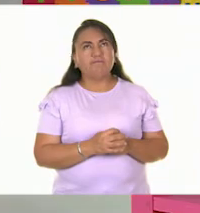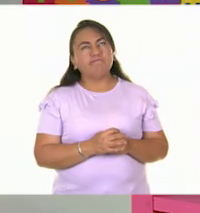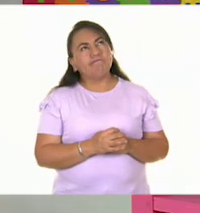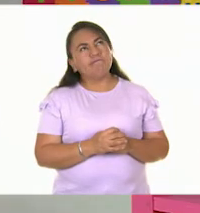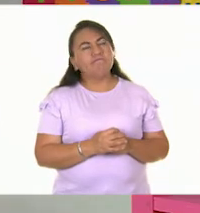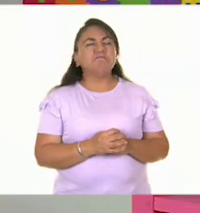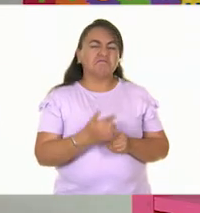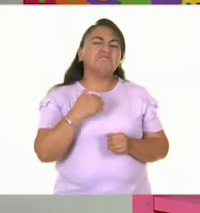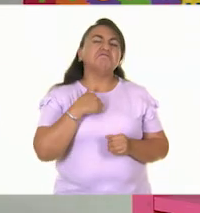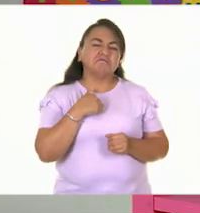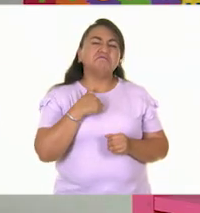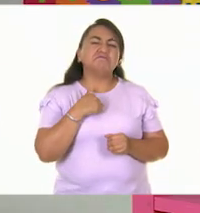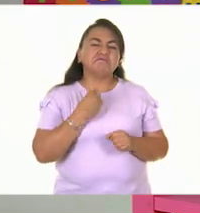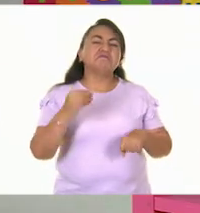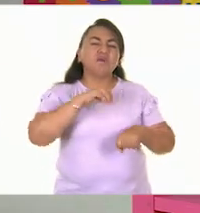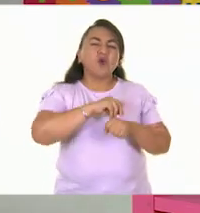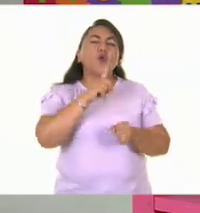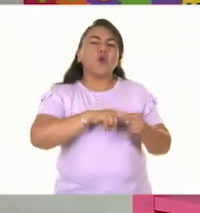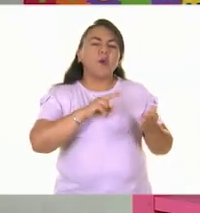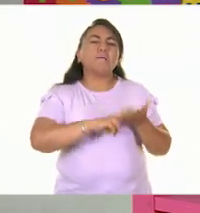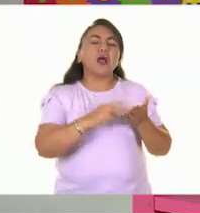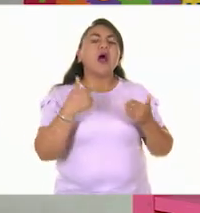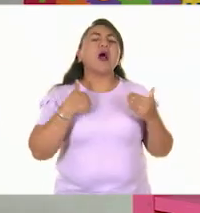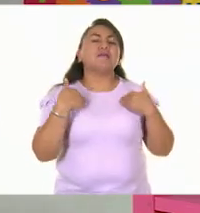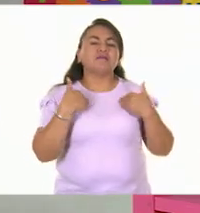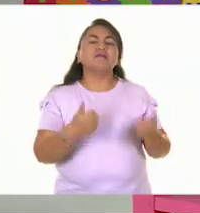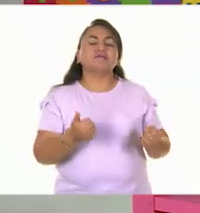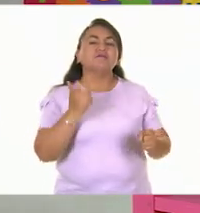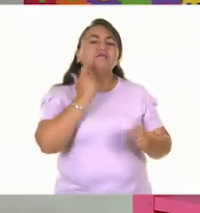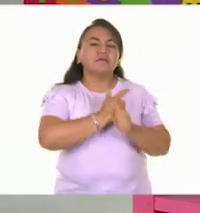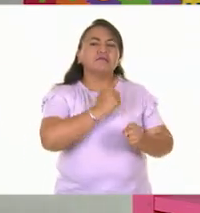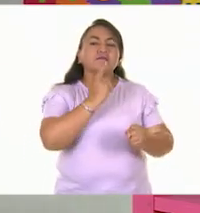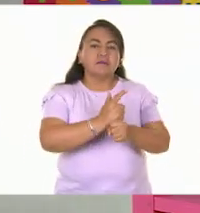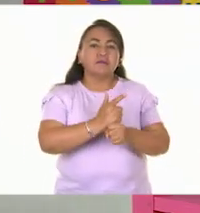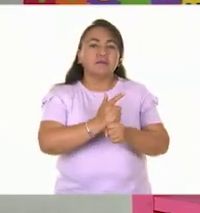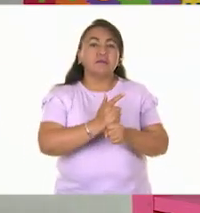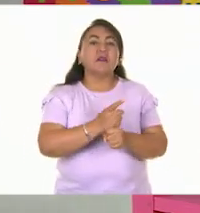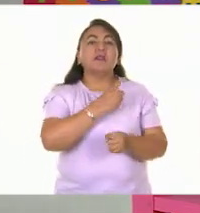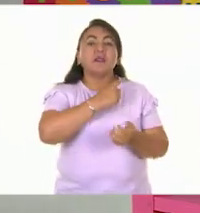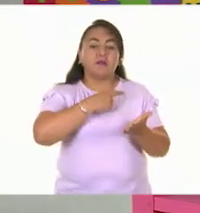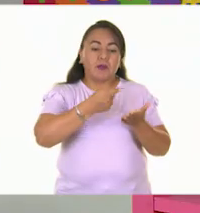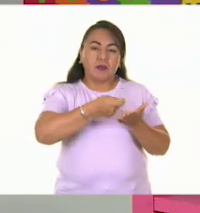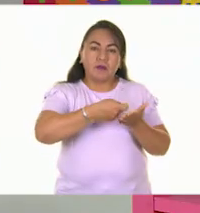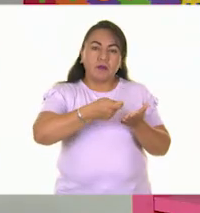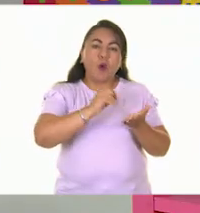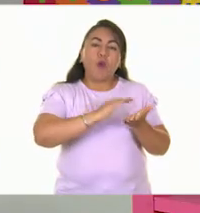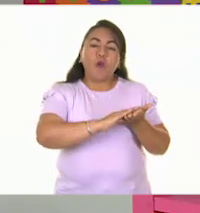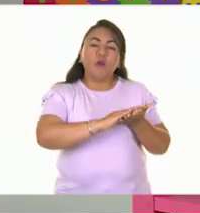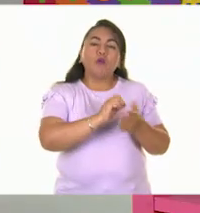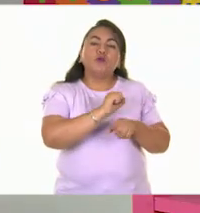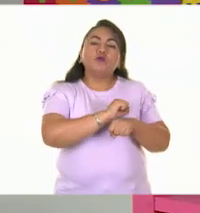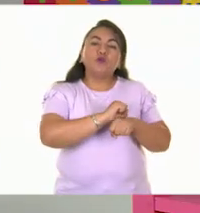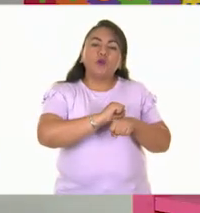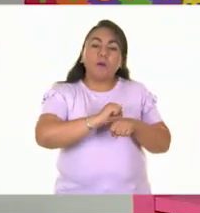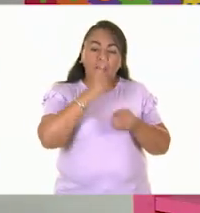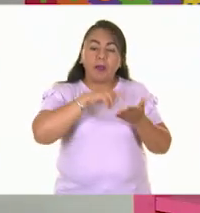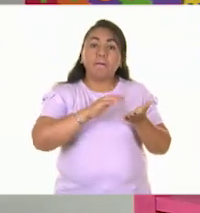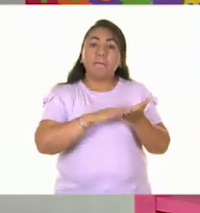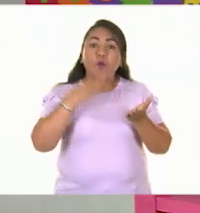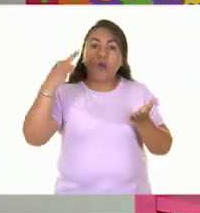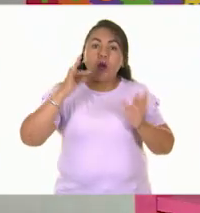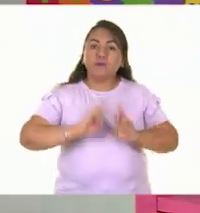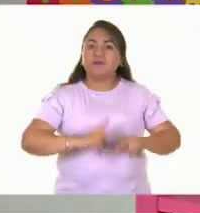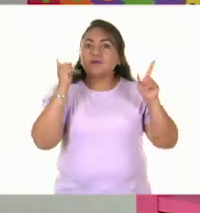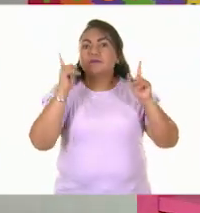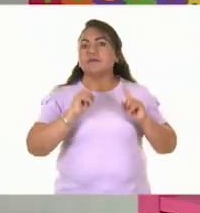Yo creo que sí también me pondría el color verde, porque pude identificar perfecto que hay que frotar con mucho cuidado en principio para que el papel no se rompa,